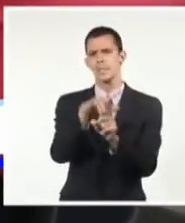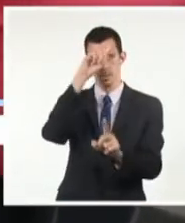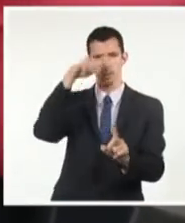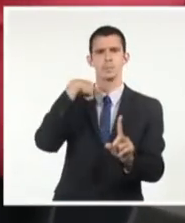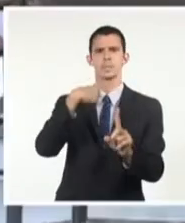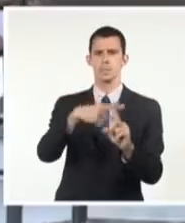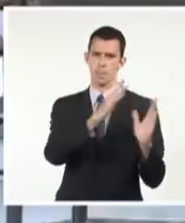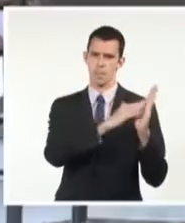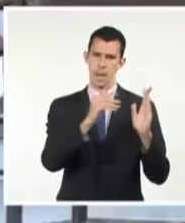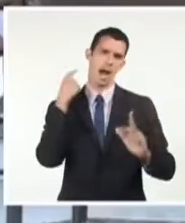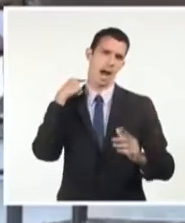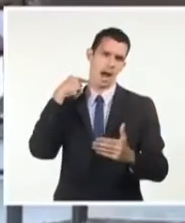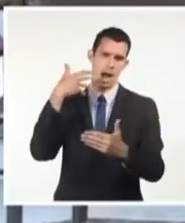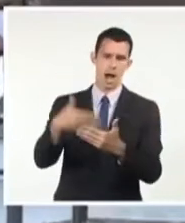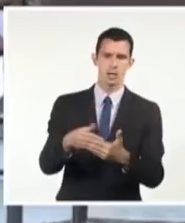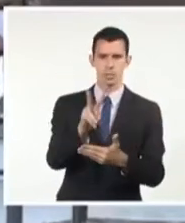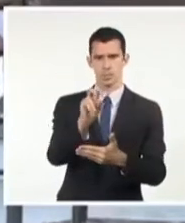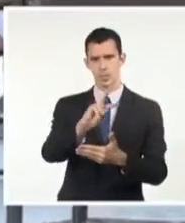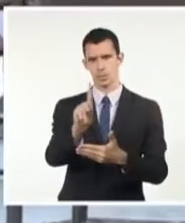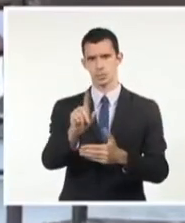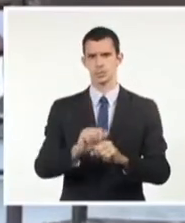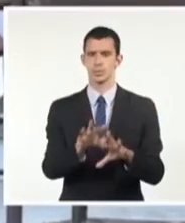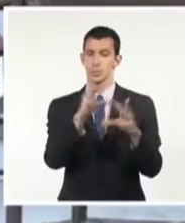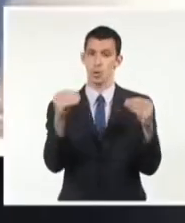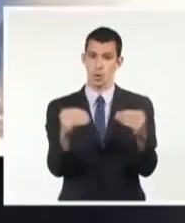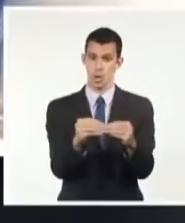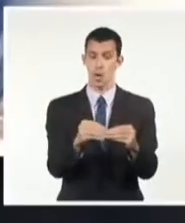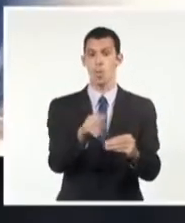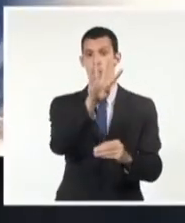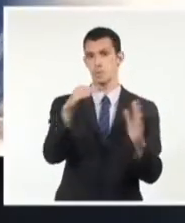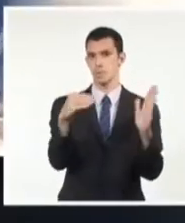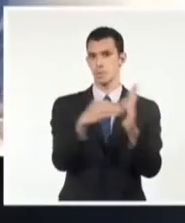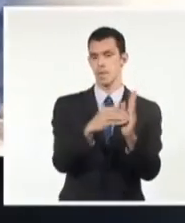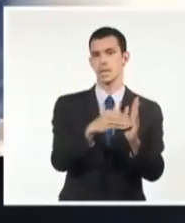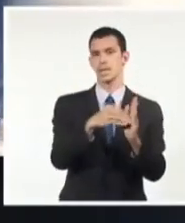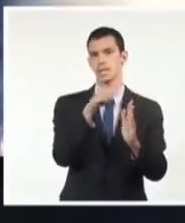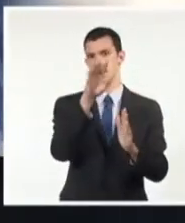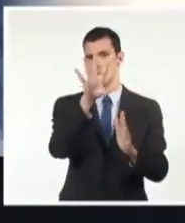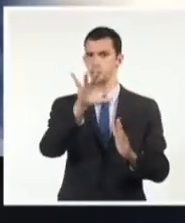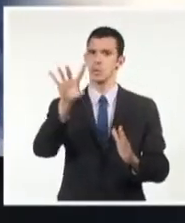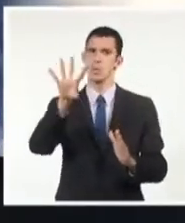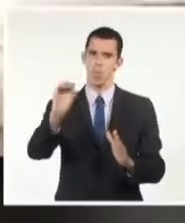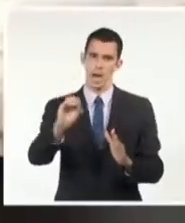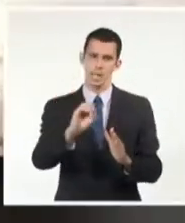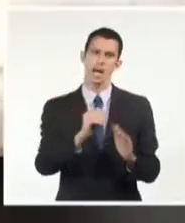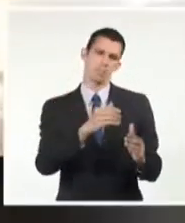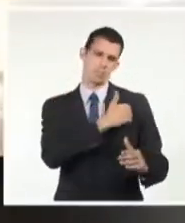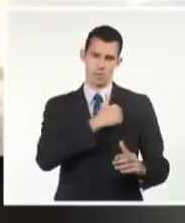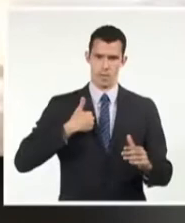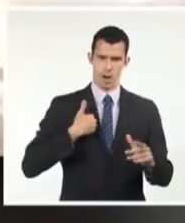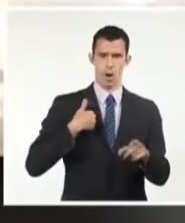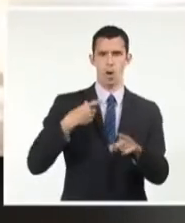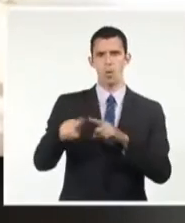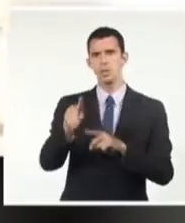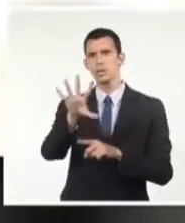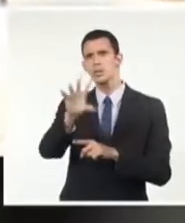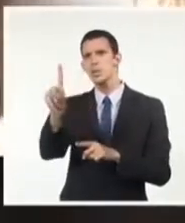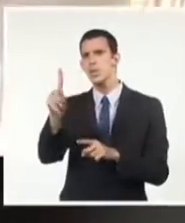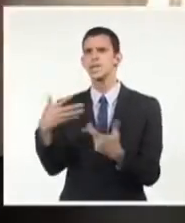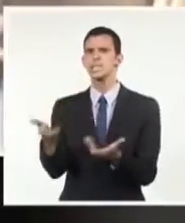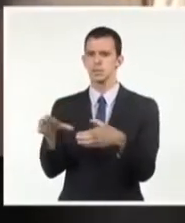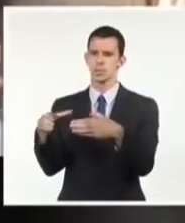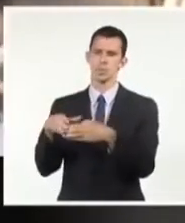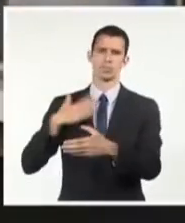MIPIMES, 4,650 son privadas y 51 estatales. Por su origen, el 53%